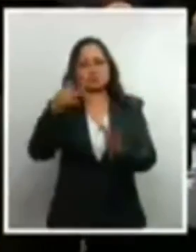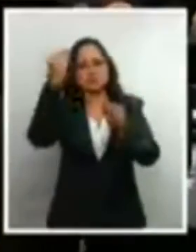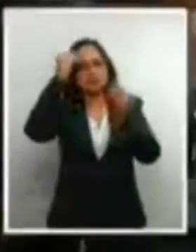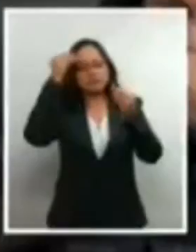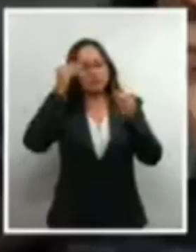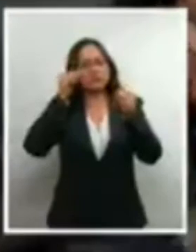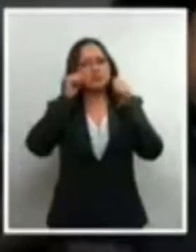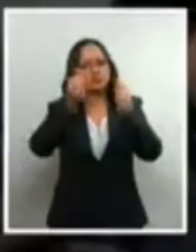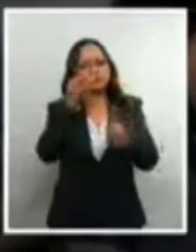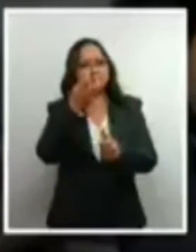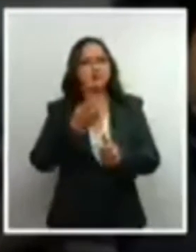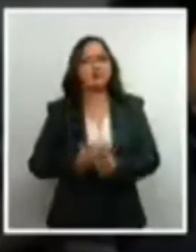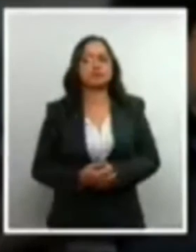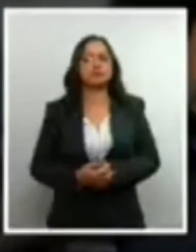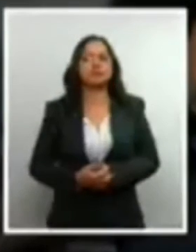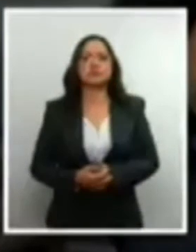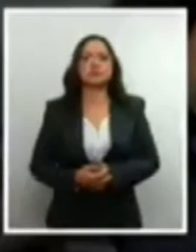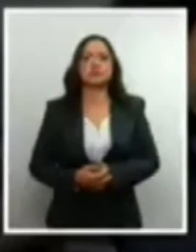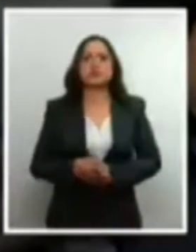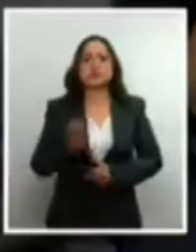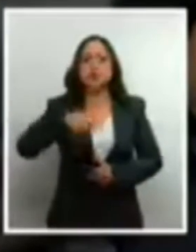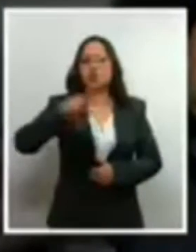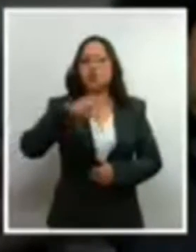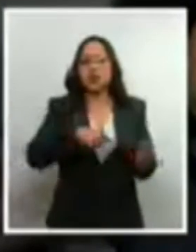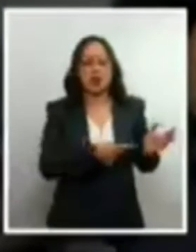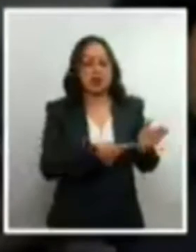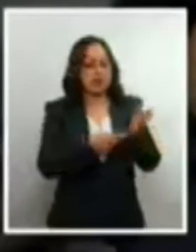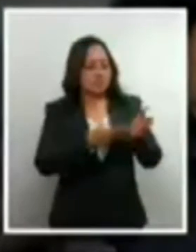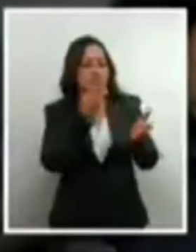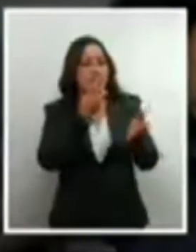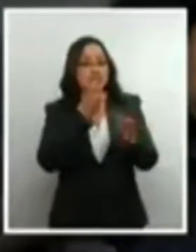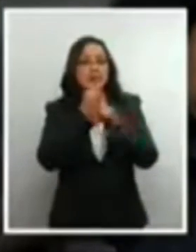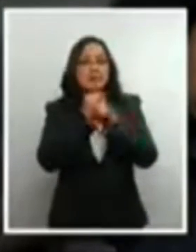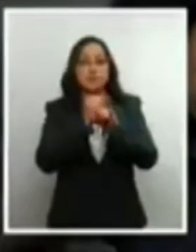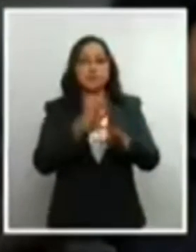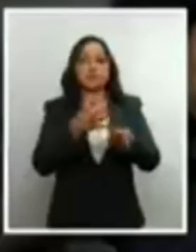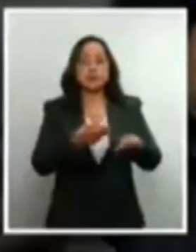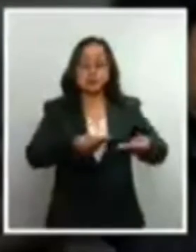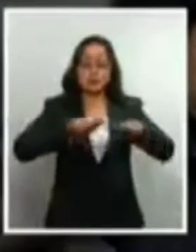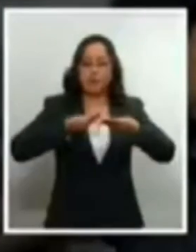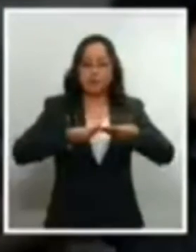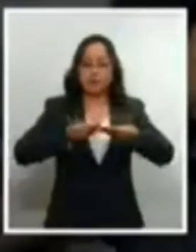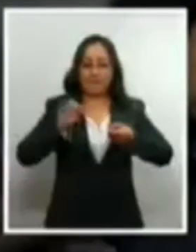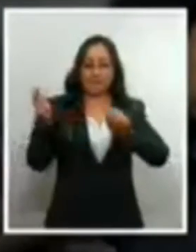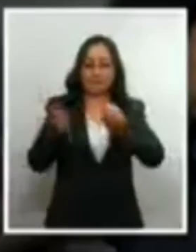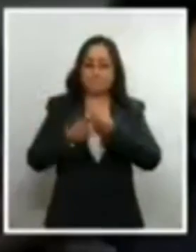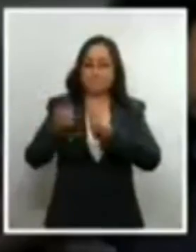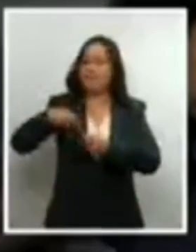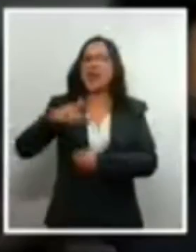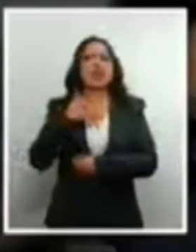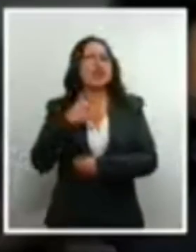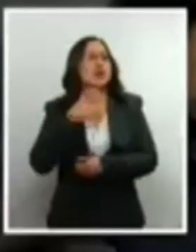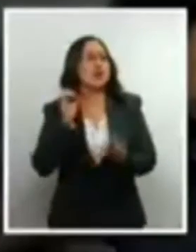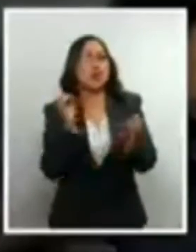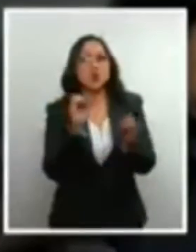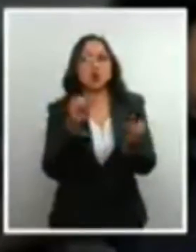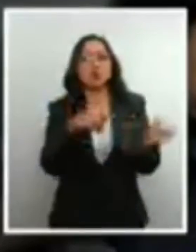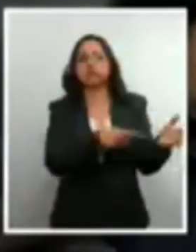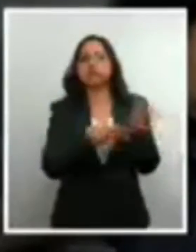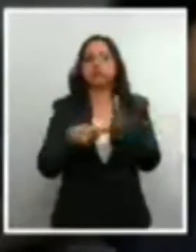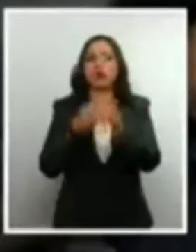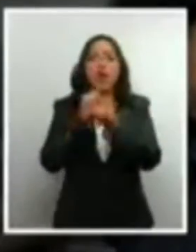su atención a esto. ¿Qué nos demuestran todos estos hechos? Estos datos duros, no estoy hablando de percepciones como se ha hablado aquí,